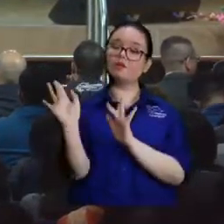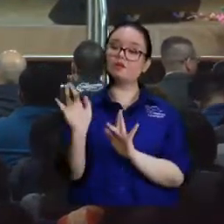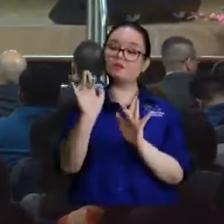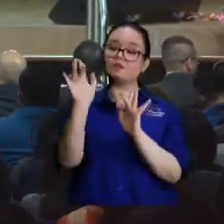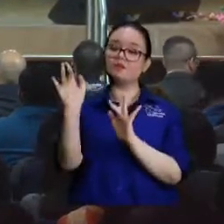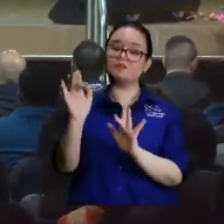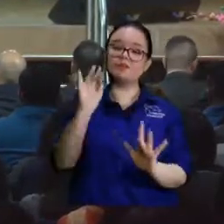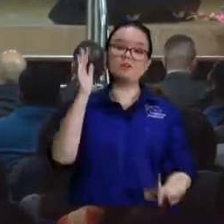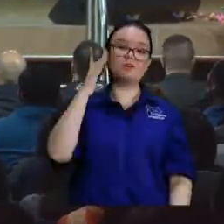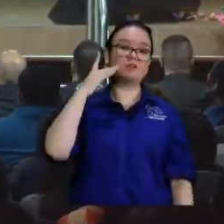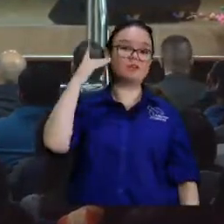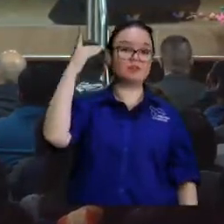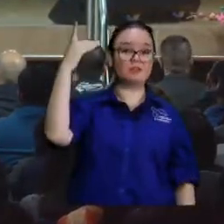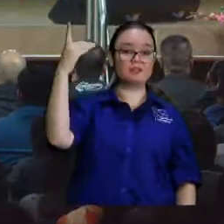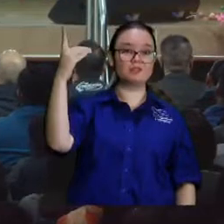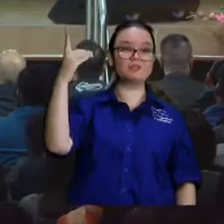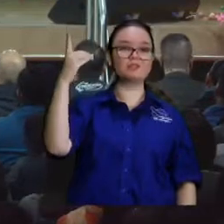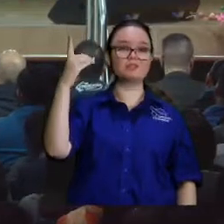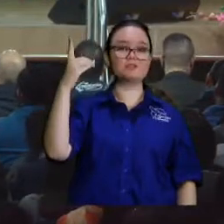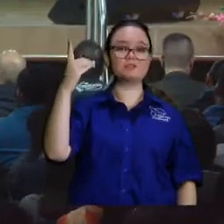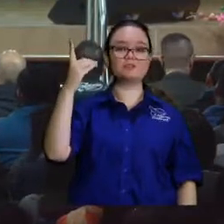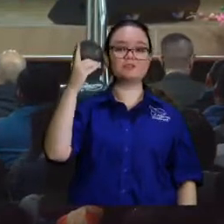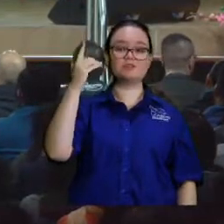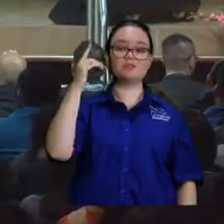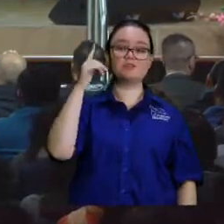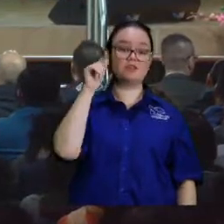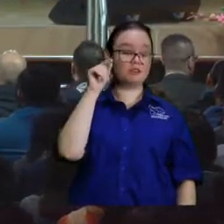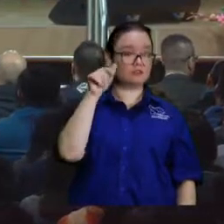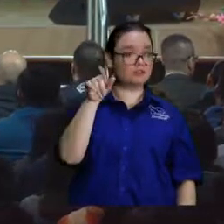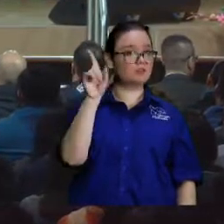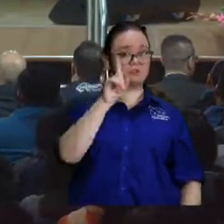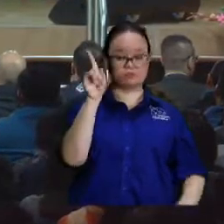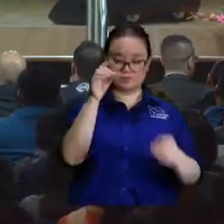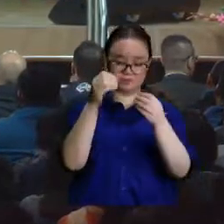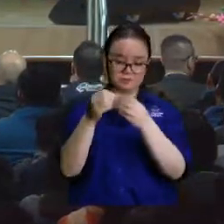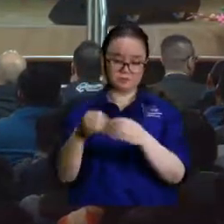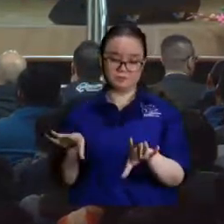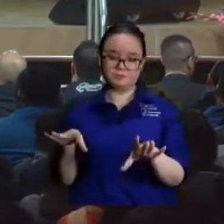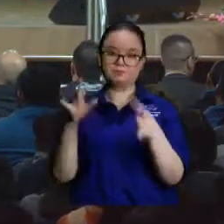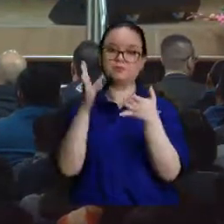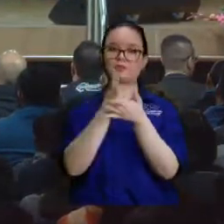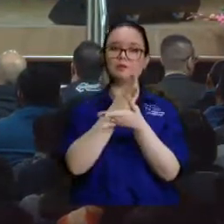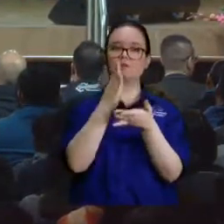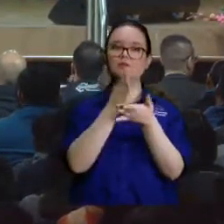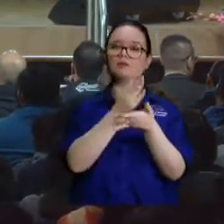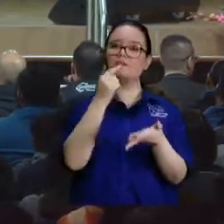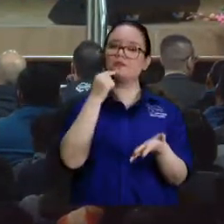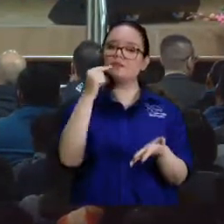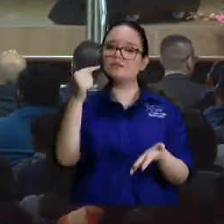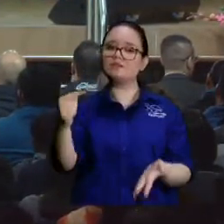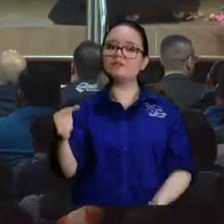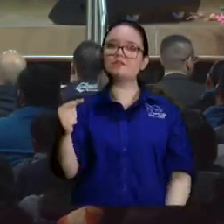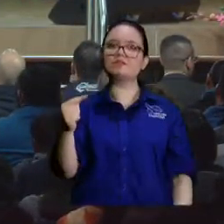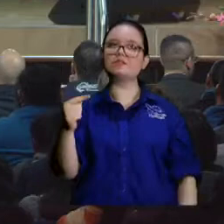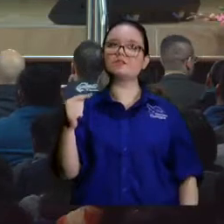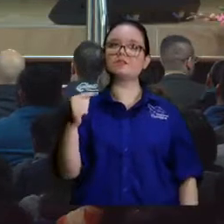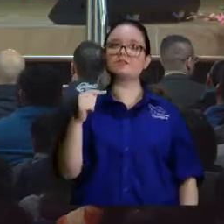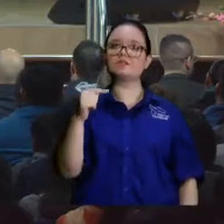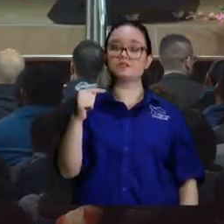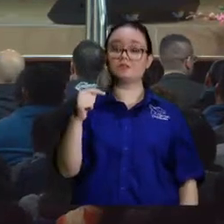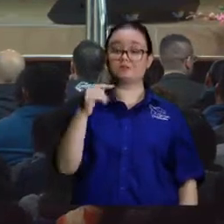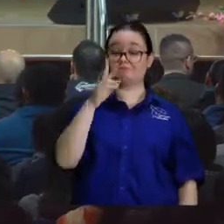o lo peor que le puede pasar es que no le pase nada pero la Biblia dice horrible cosa